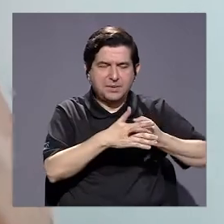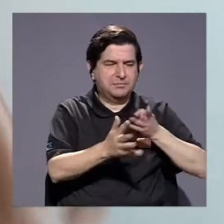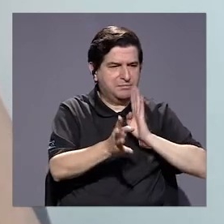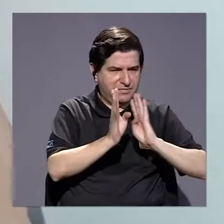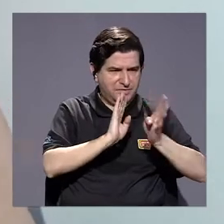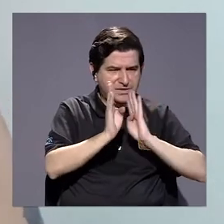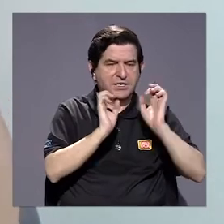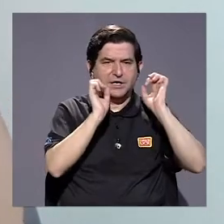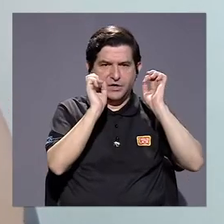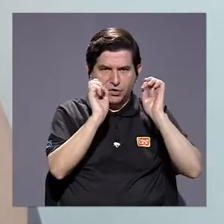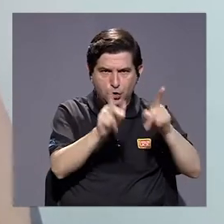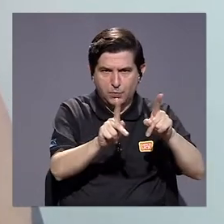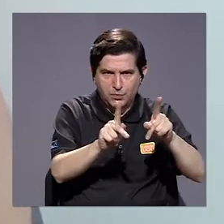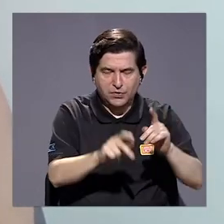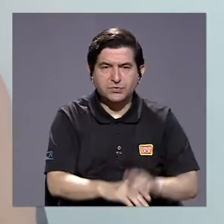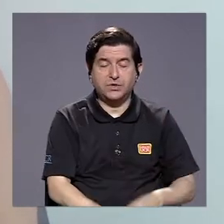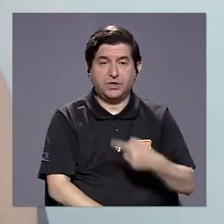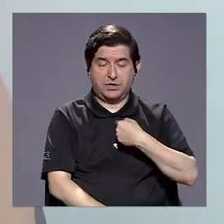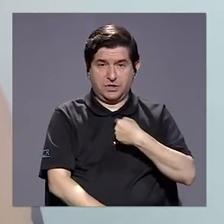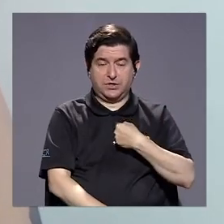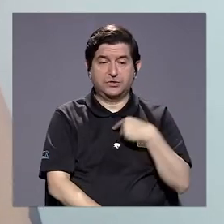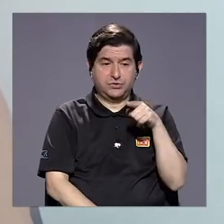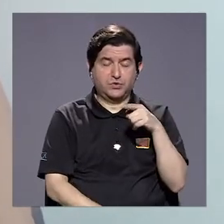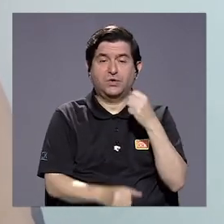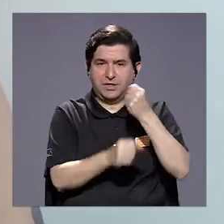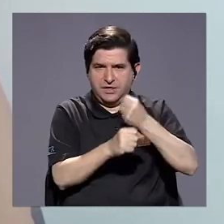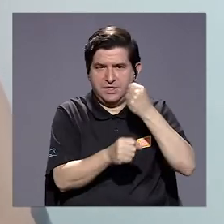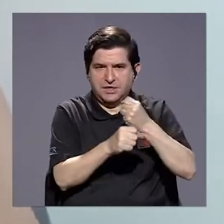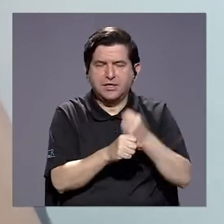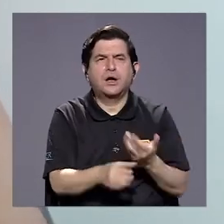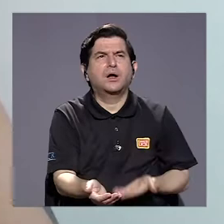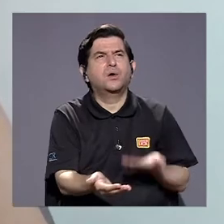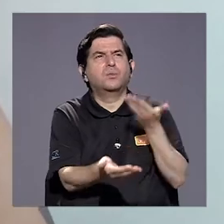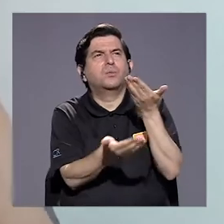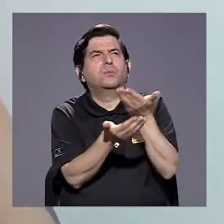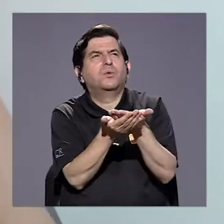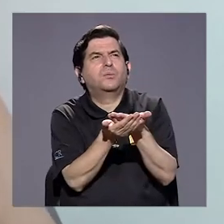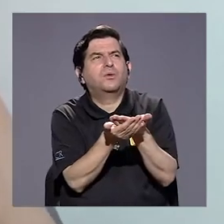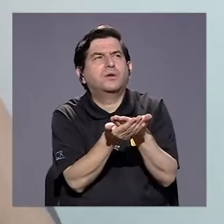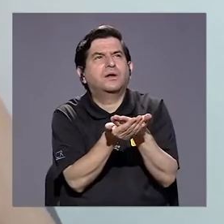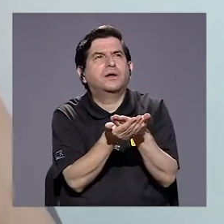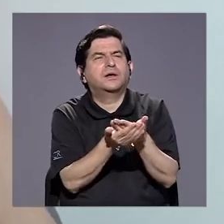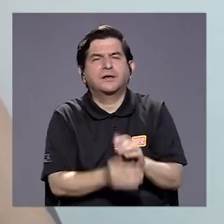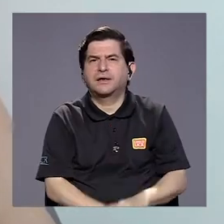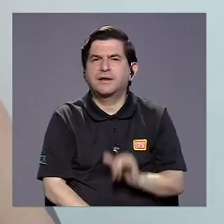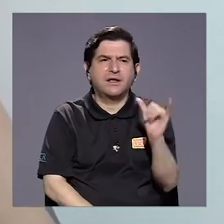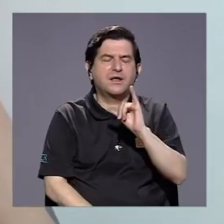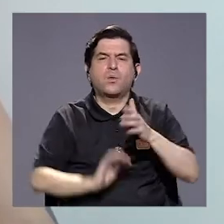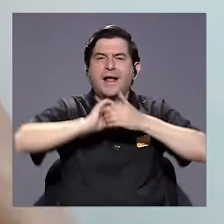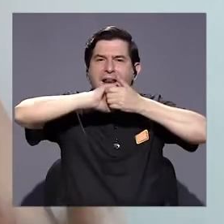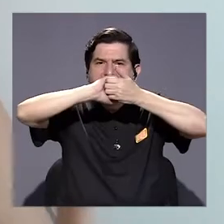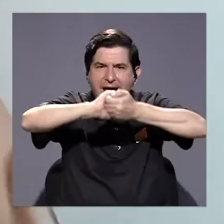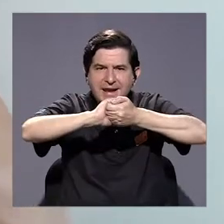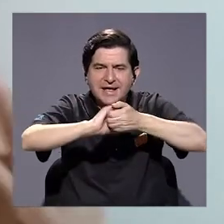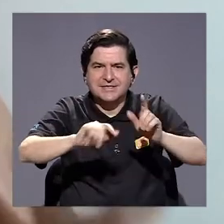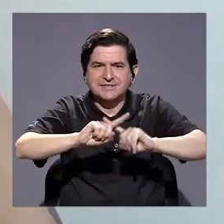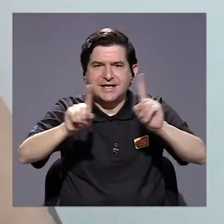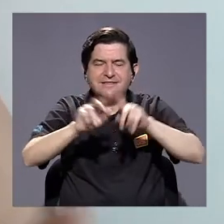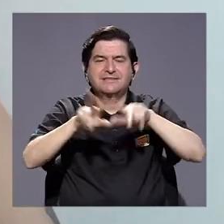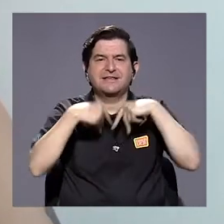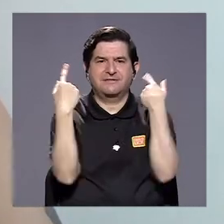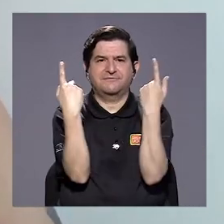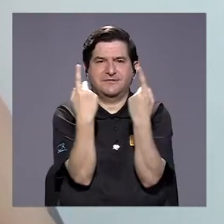empezamos a conversar sobre la posibilidad de que yo ocupara este puesto, lo planteamos como una alianza